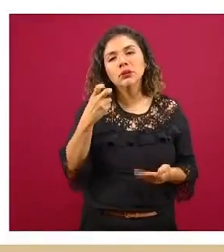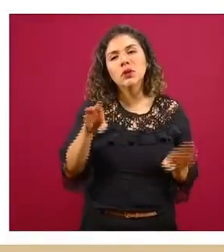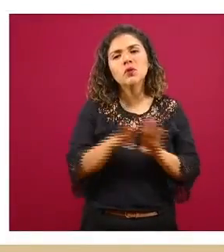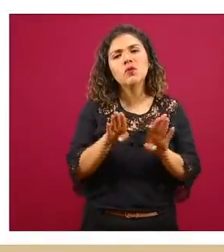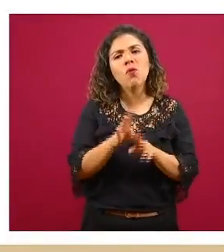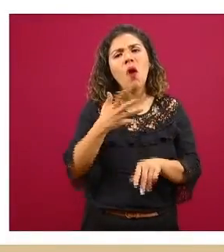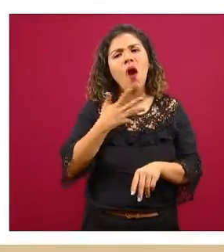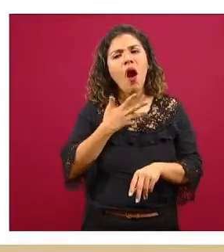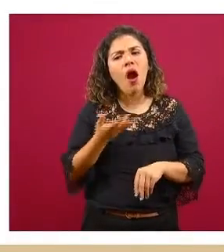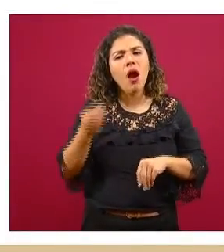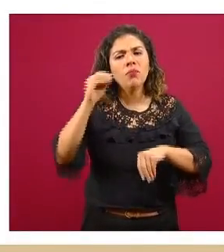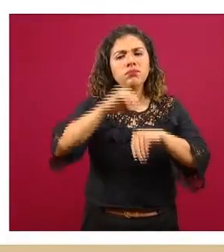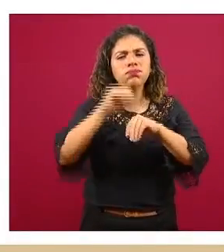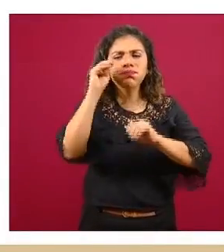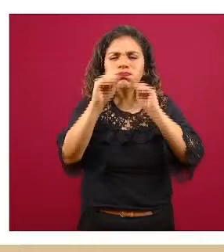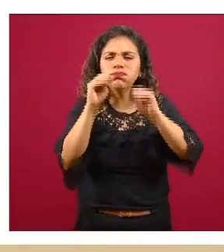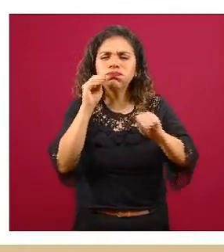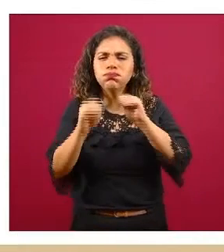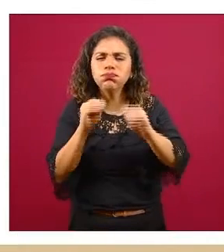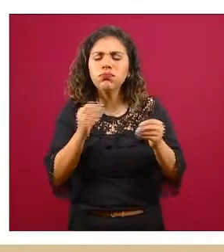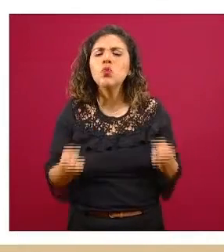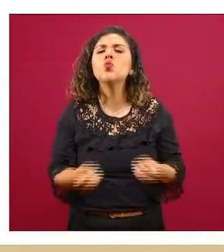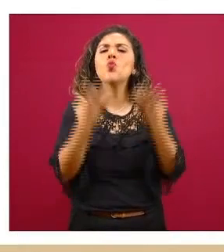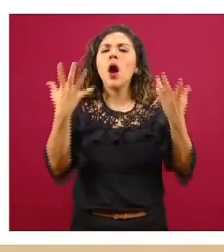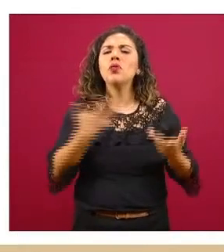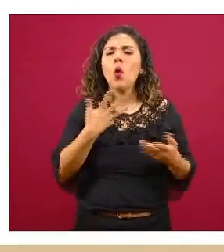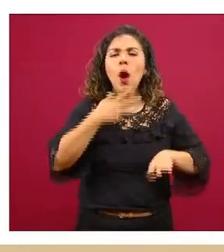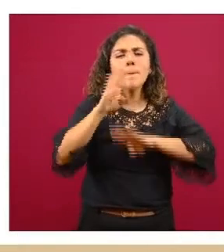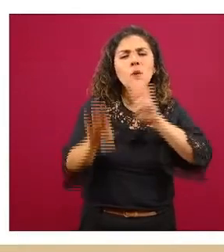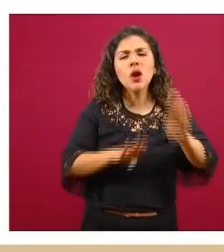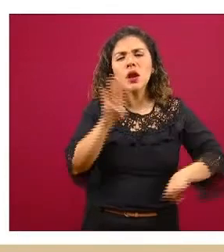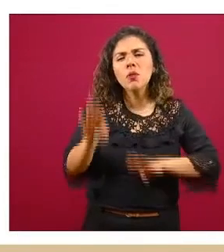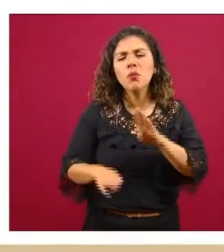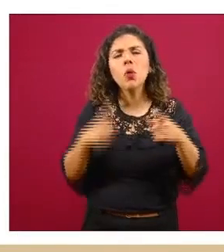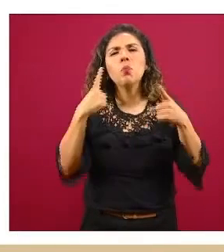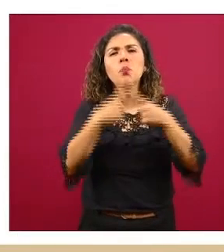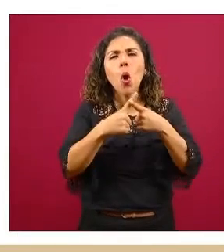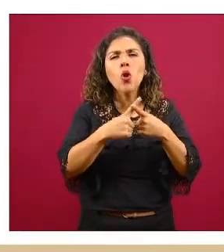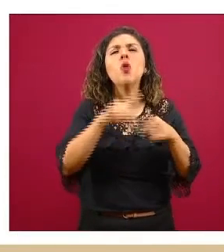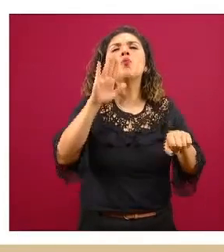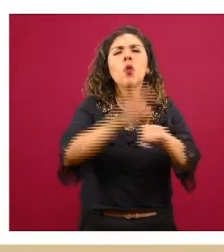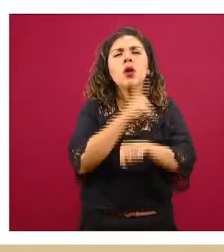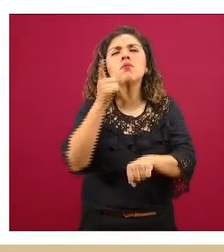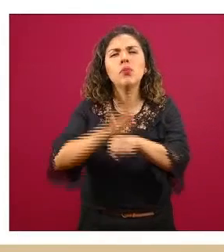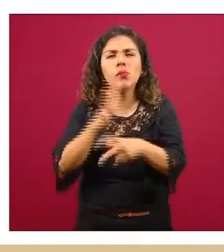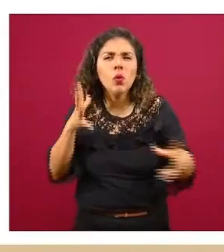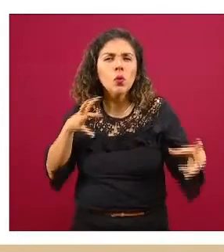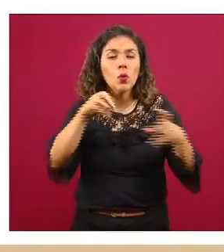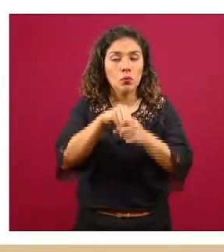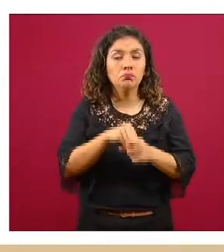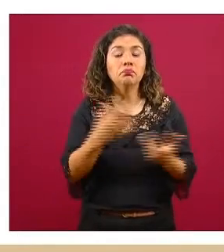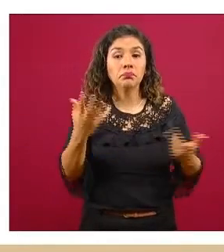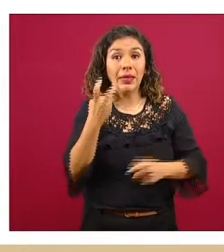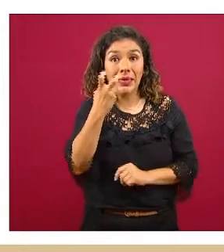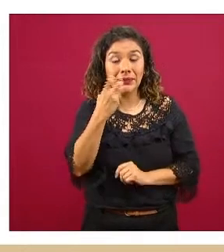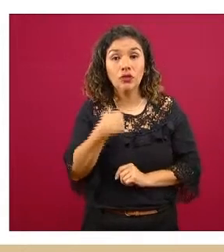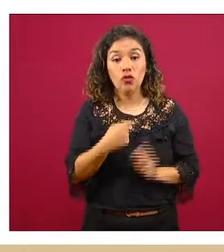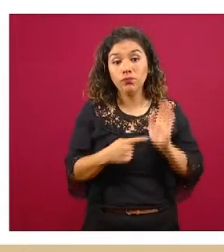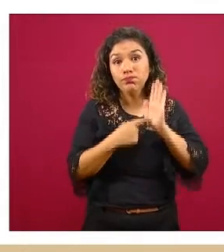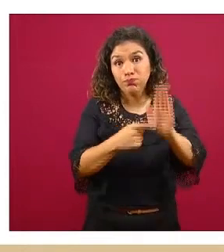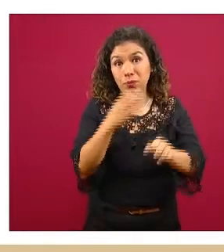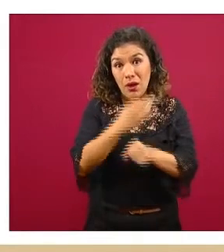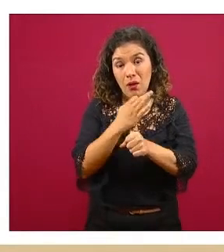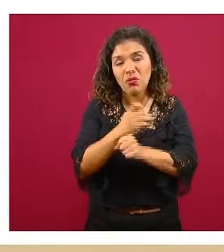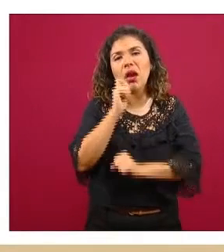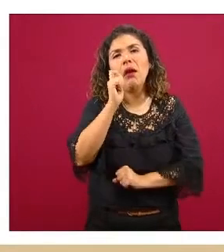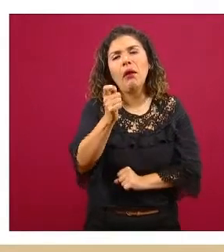exceso o registro de funciones o exceso de mortalidad por todas las causas y cuando decimos por todas las causas lo que quiero señalar